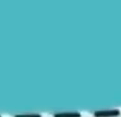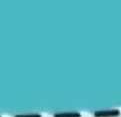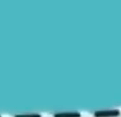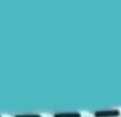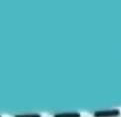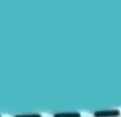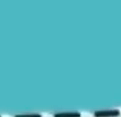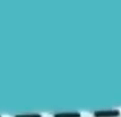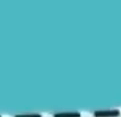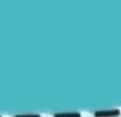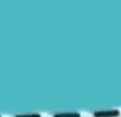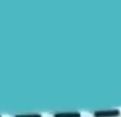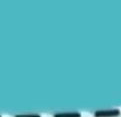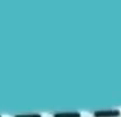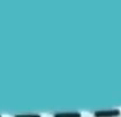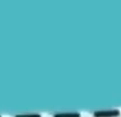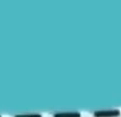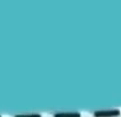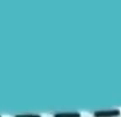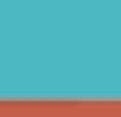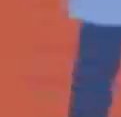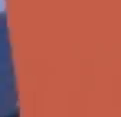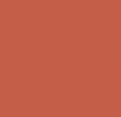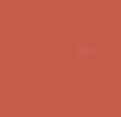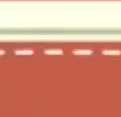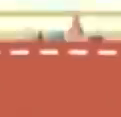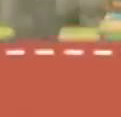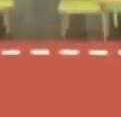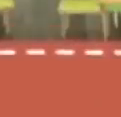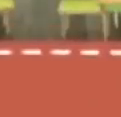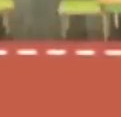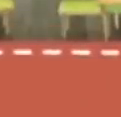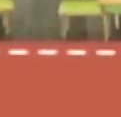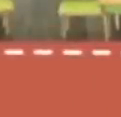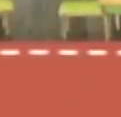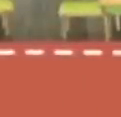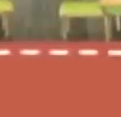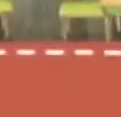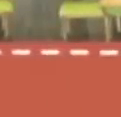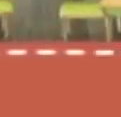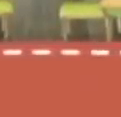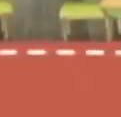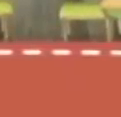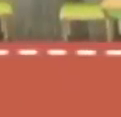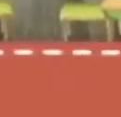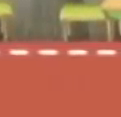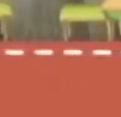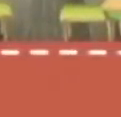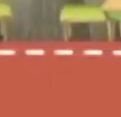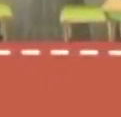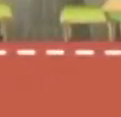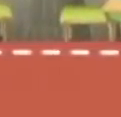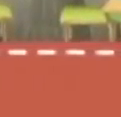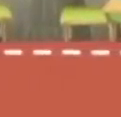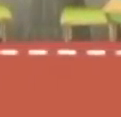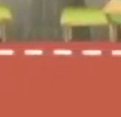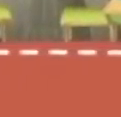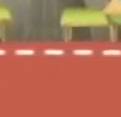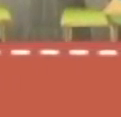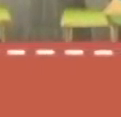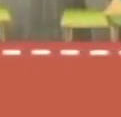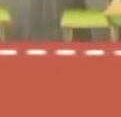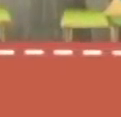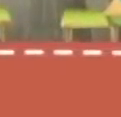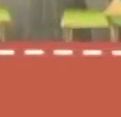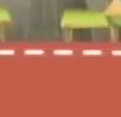explicamos Lo que debes hacer En esta nueva normalidad Usa en todas las áreas La mascarilla Y revisa